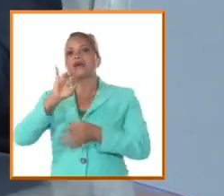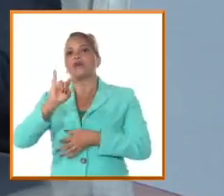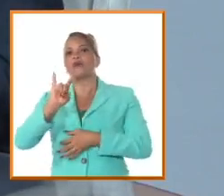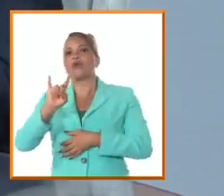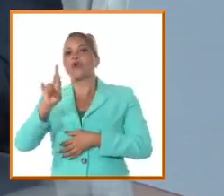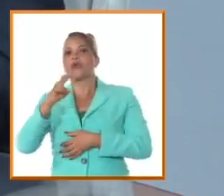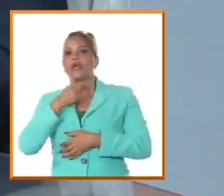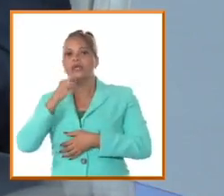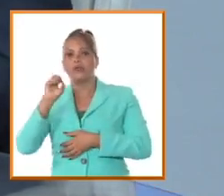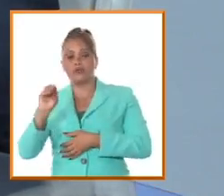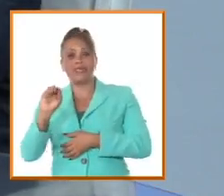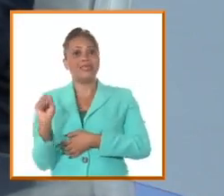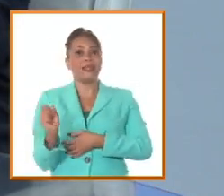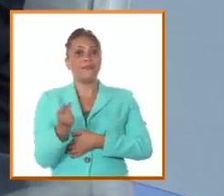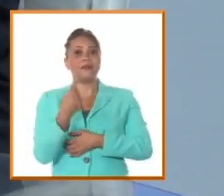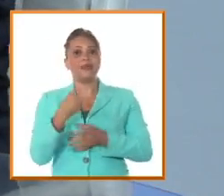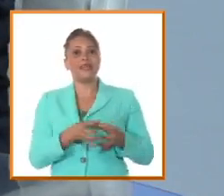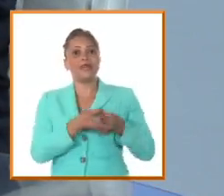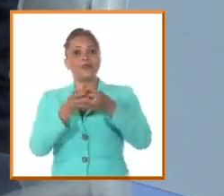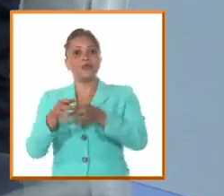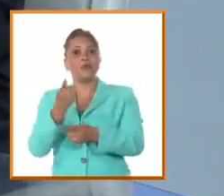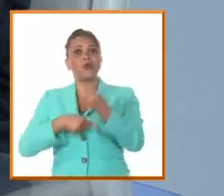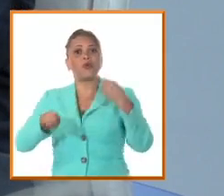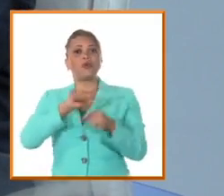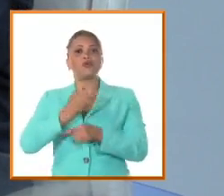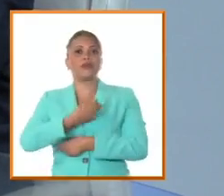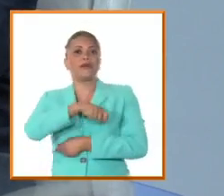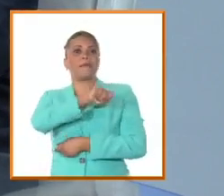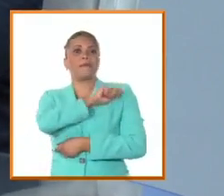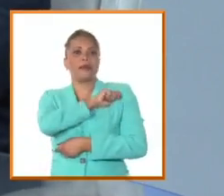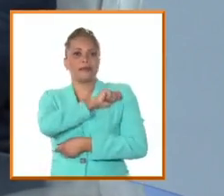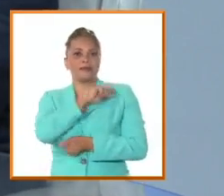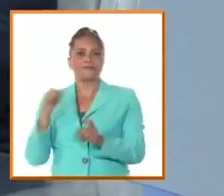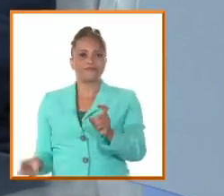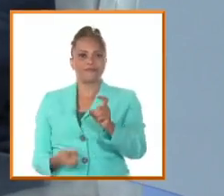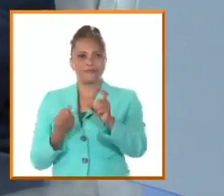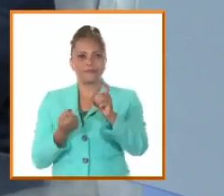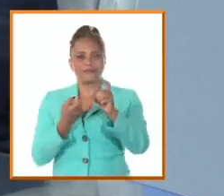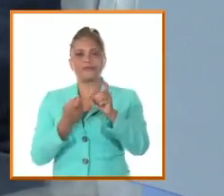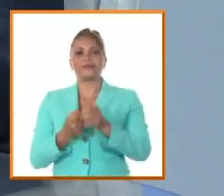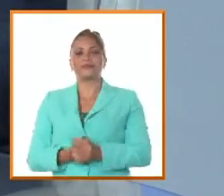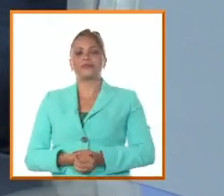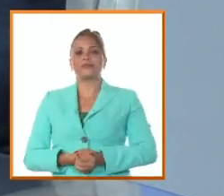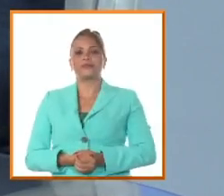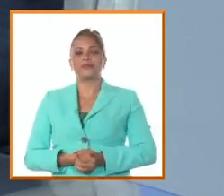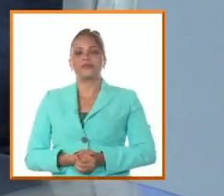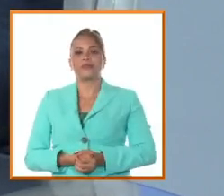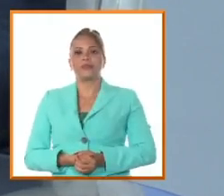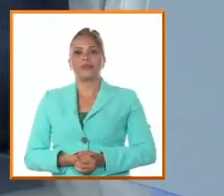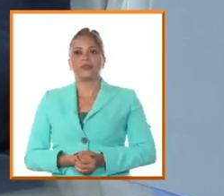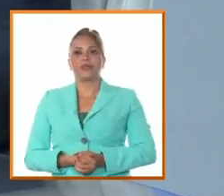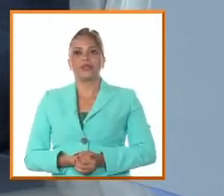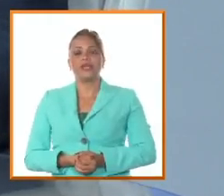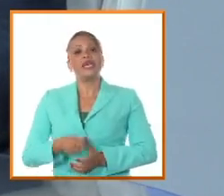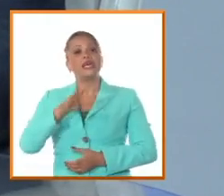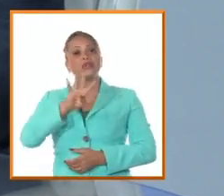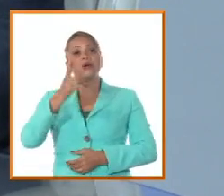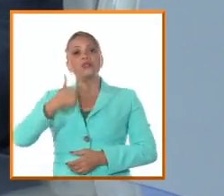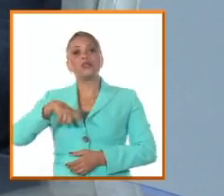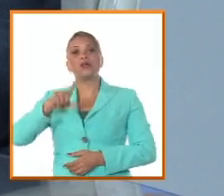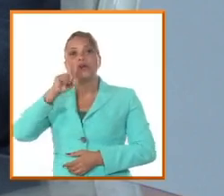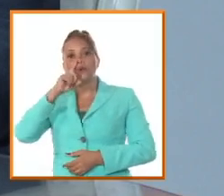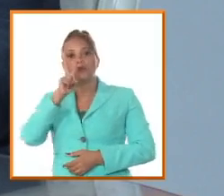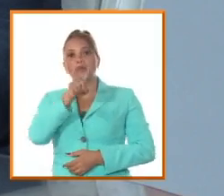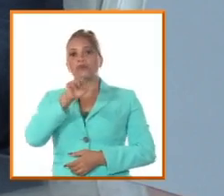primera gran protesta armada contra el colonialismo español de signo anexionista, pero que el 4 de julio de